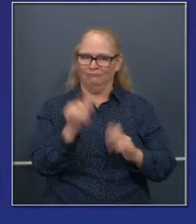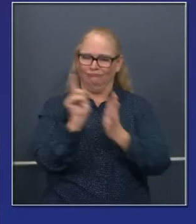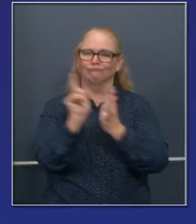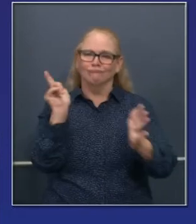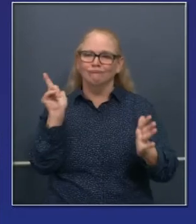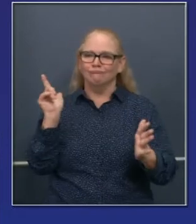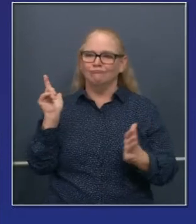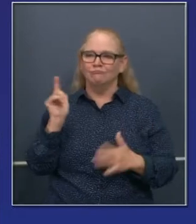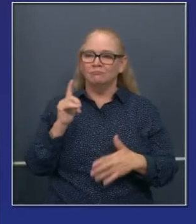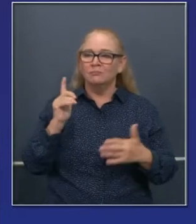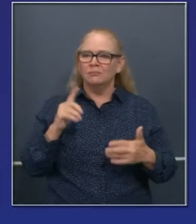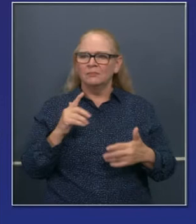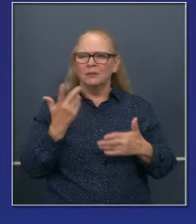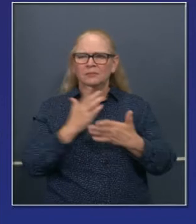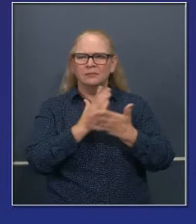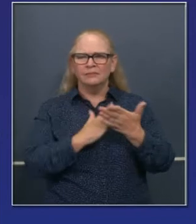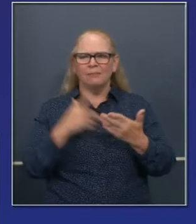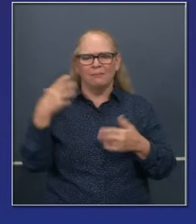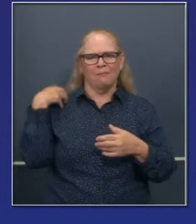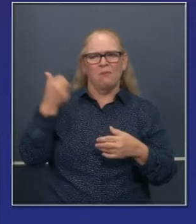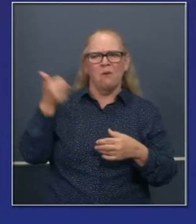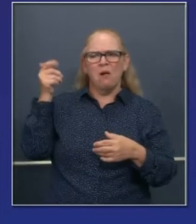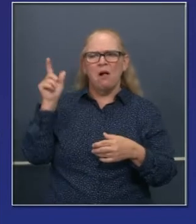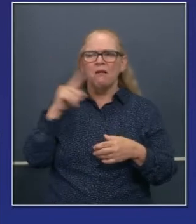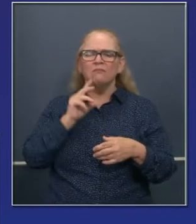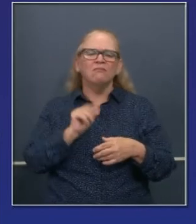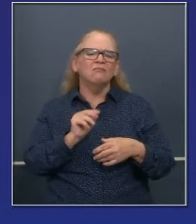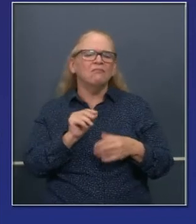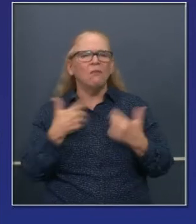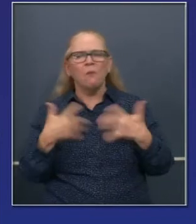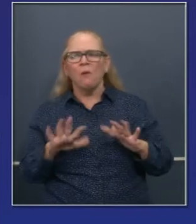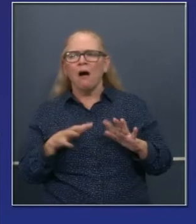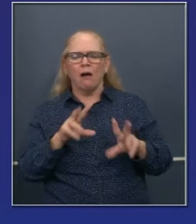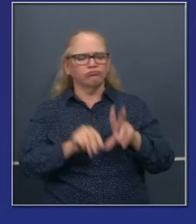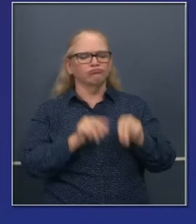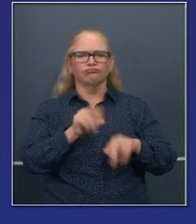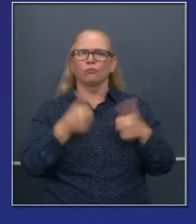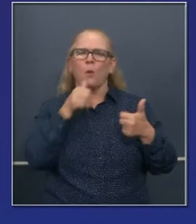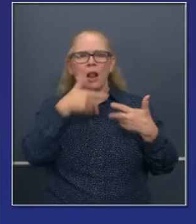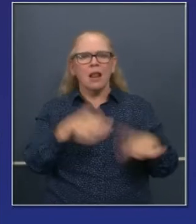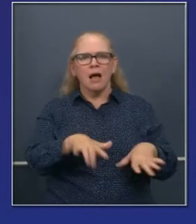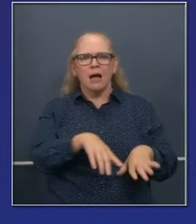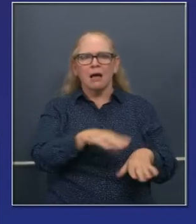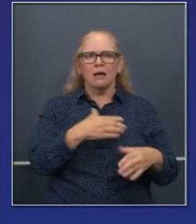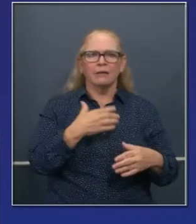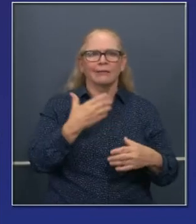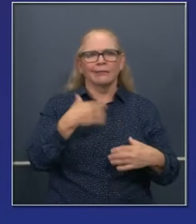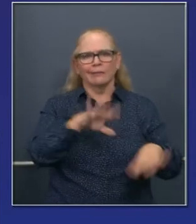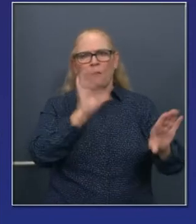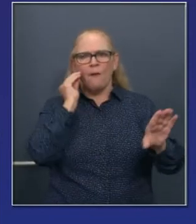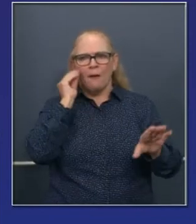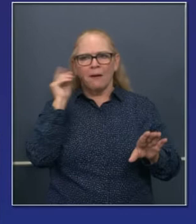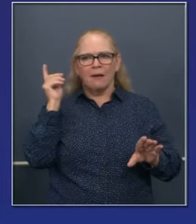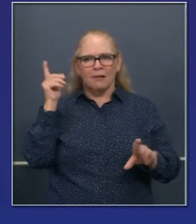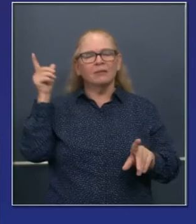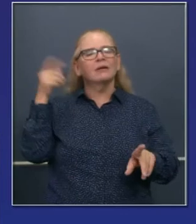Tal vez hay personas que sufren abusos. Definitivamente queremos asegurarnos de que estos empleados que sufren estos abusos